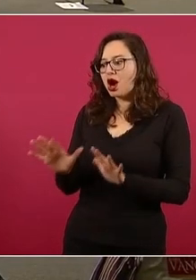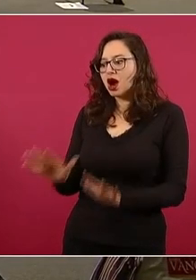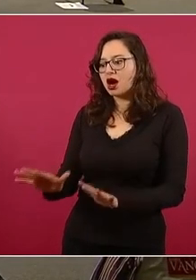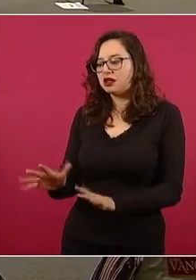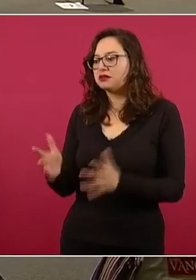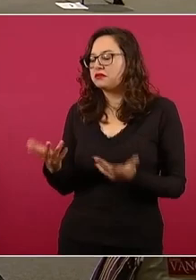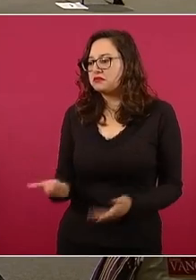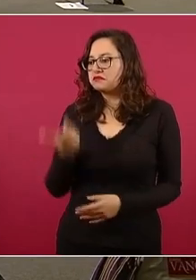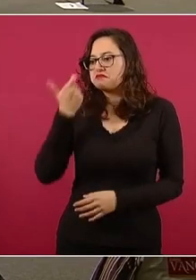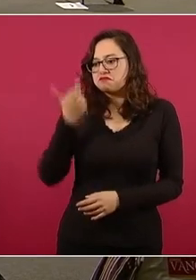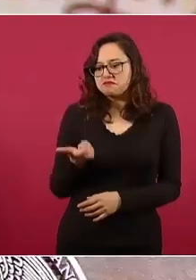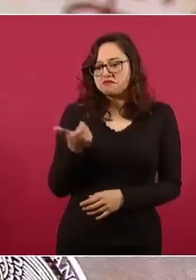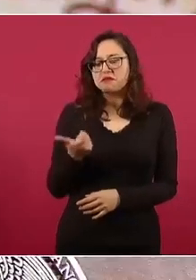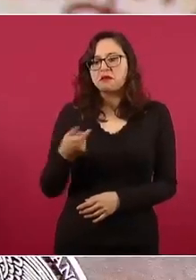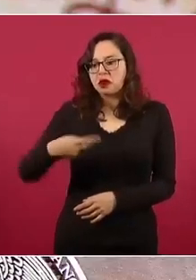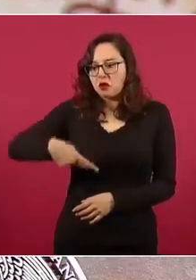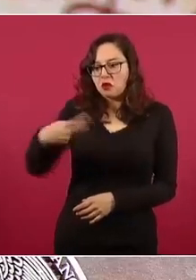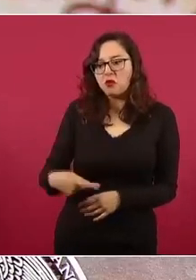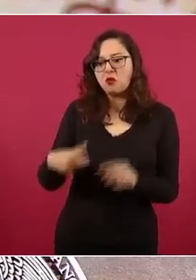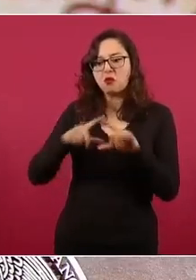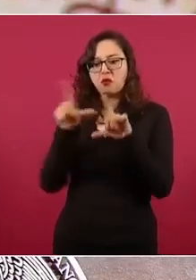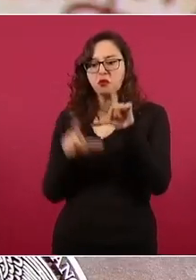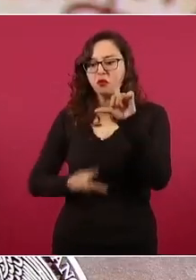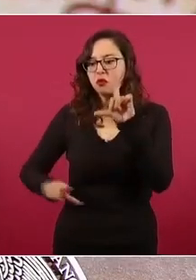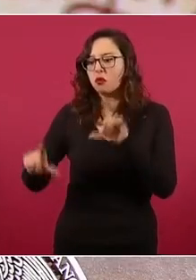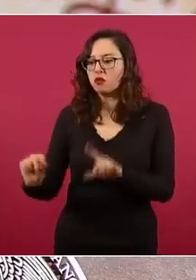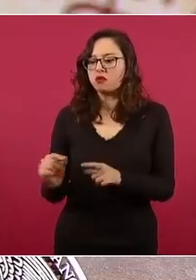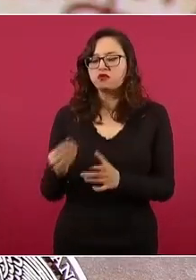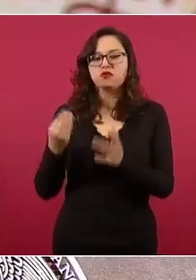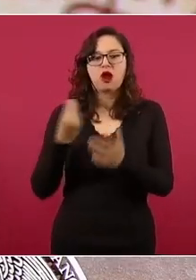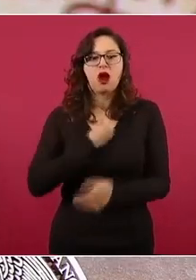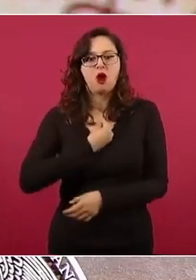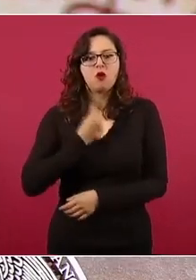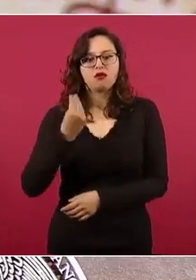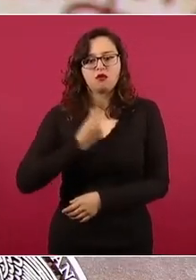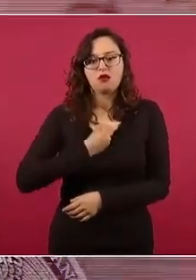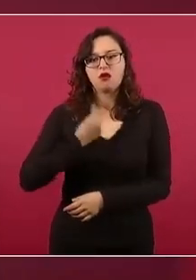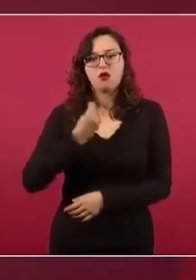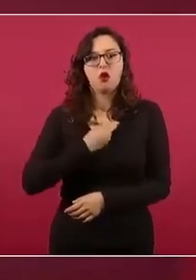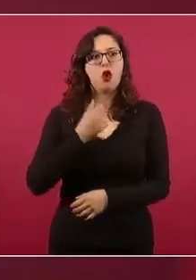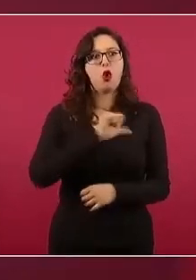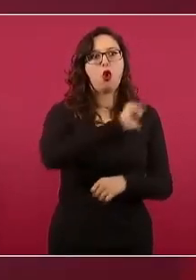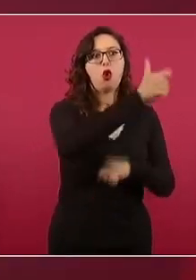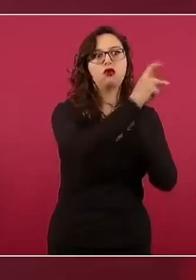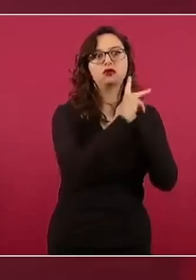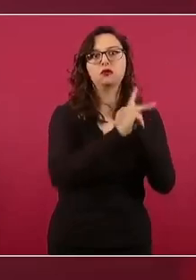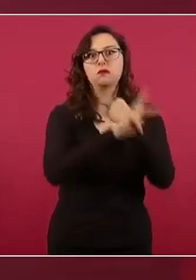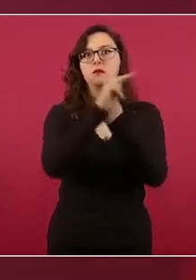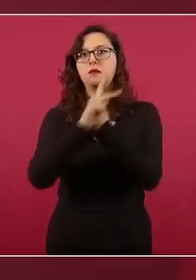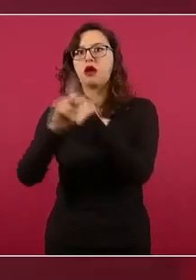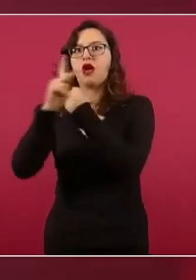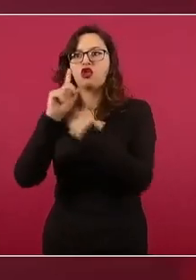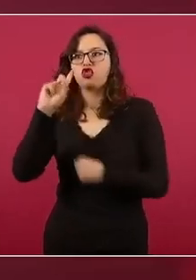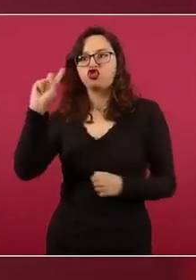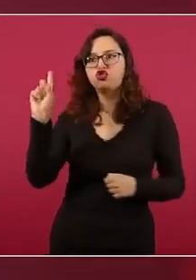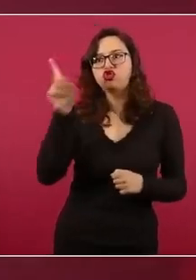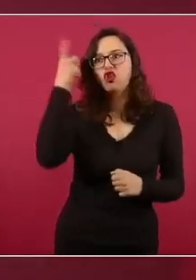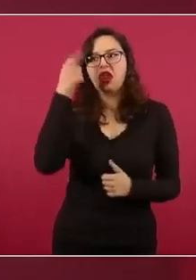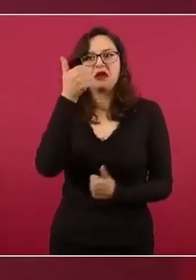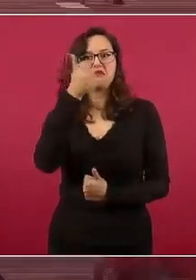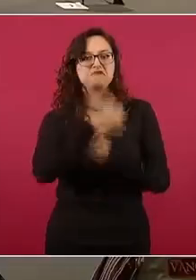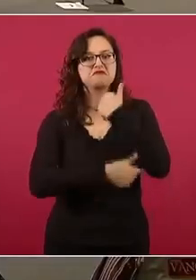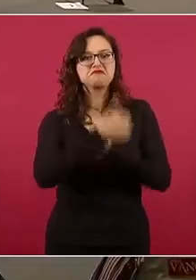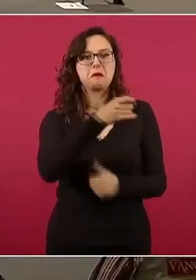sucumbieron al incesante impulso al cista del dólar, con un rendimiento superior tan